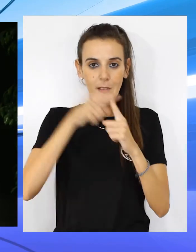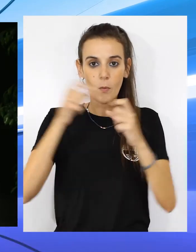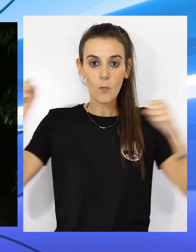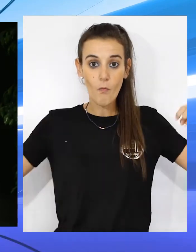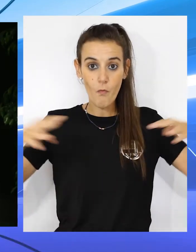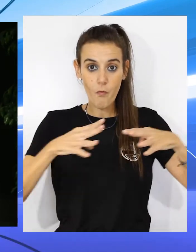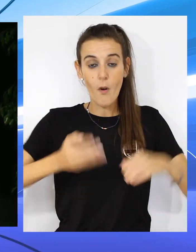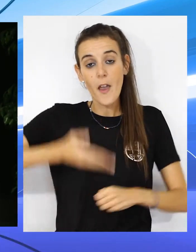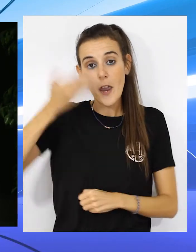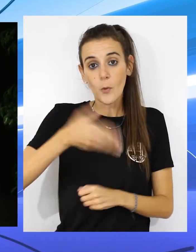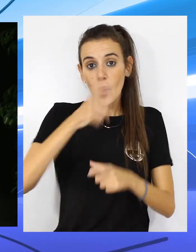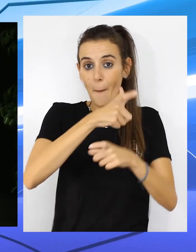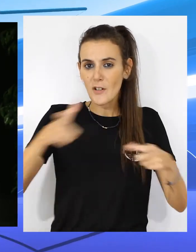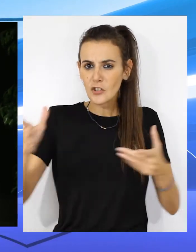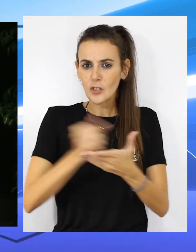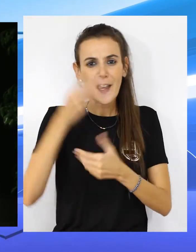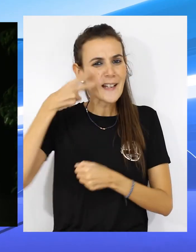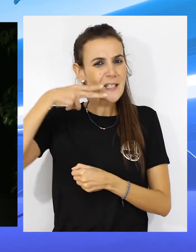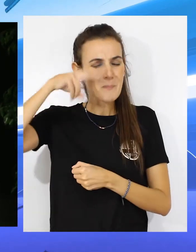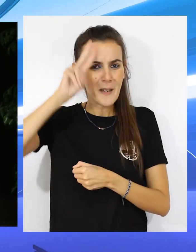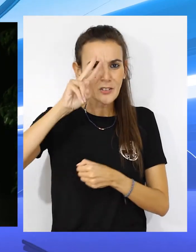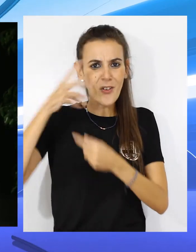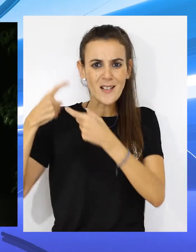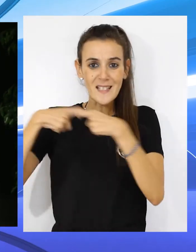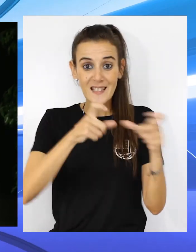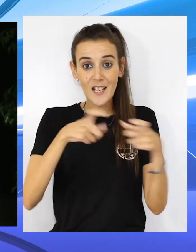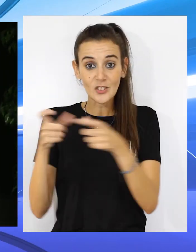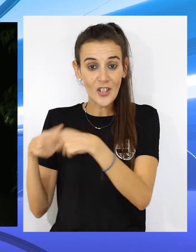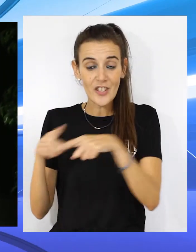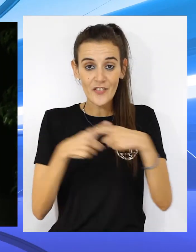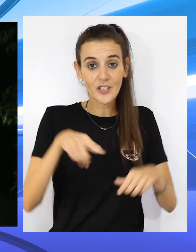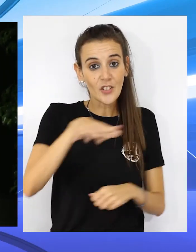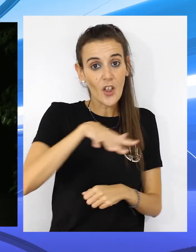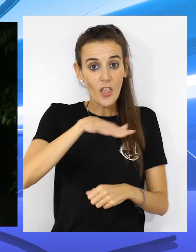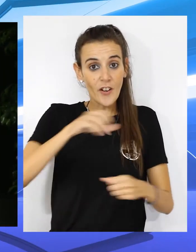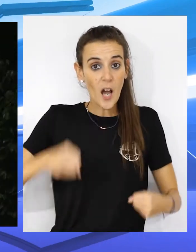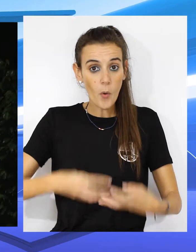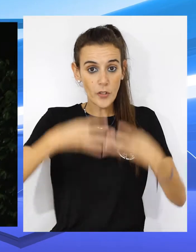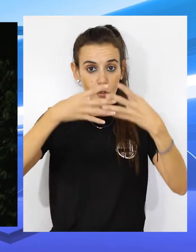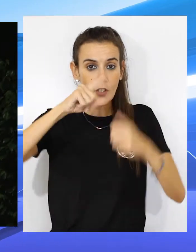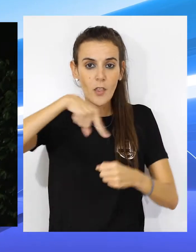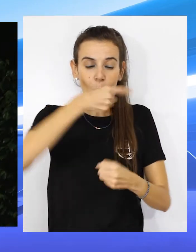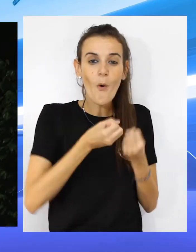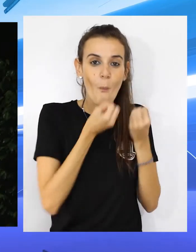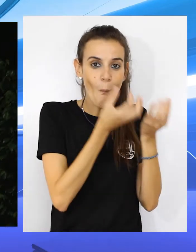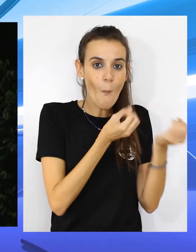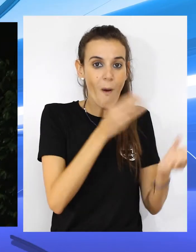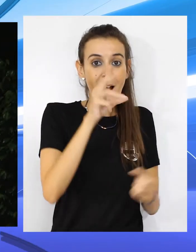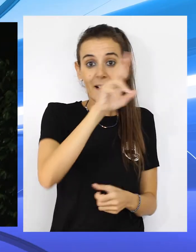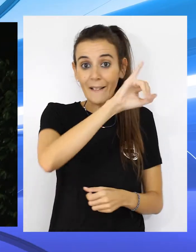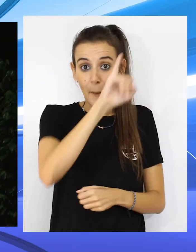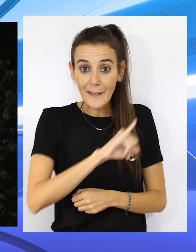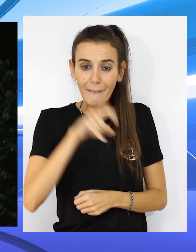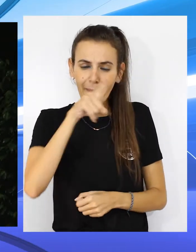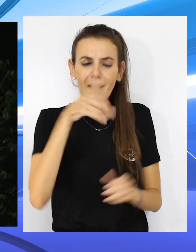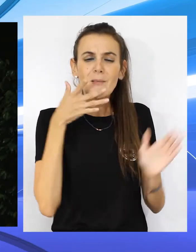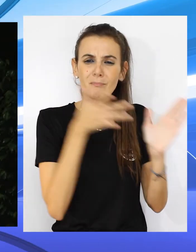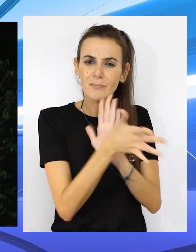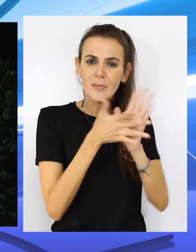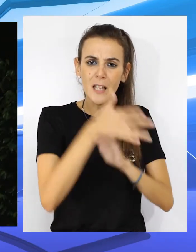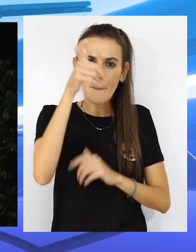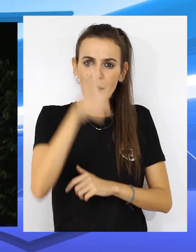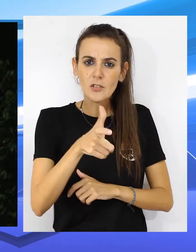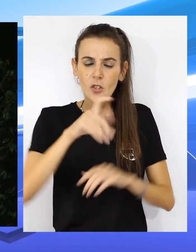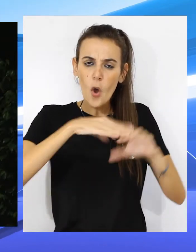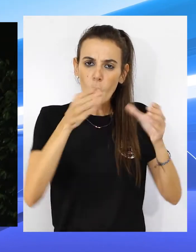la bienvenida al foro que reúne a numerosos expertos de distintos sectores en el Rebellín. Durante su discurso, Pedro J. Ramírez ha puesto en